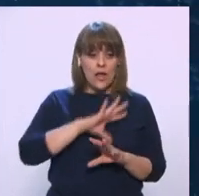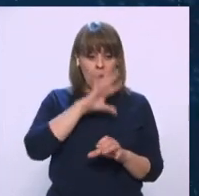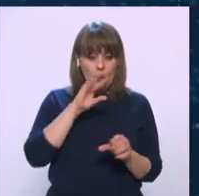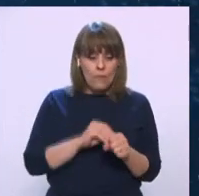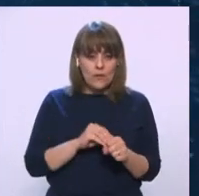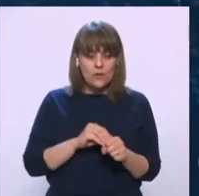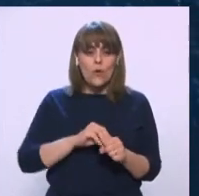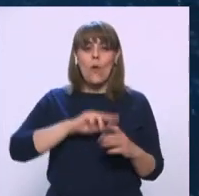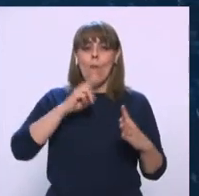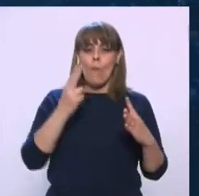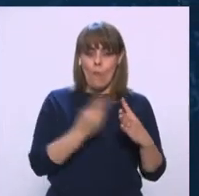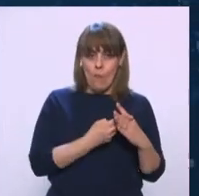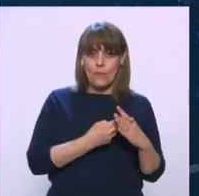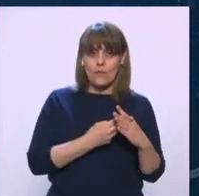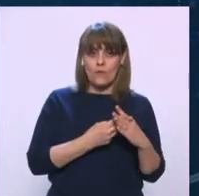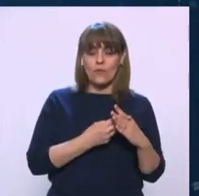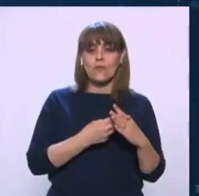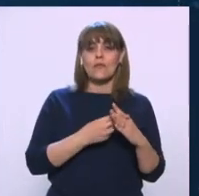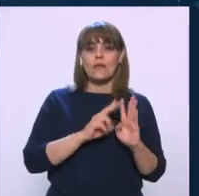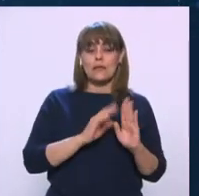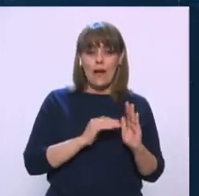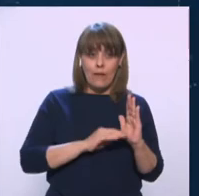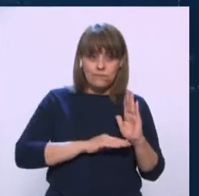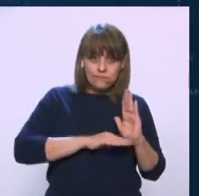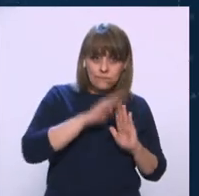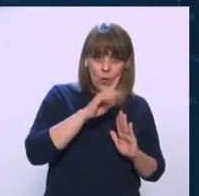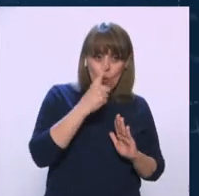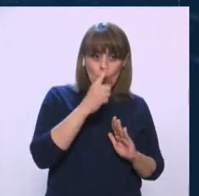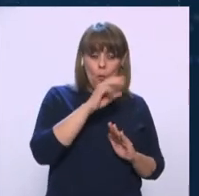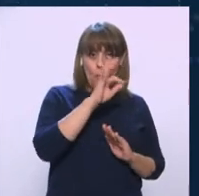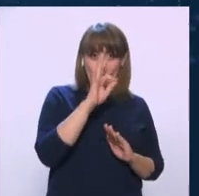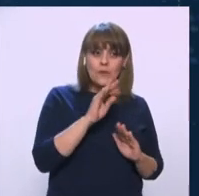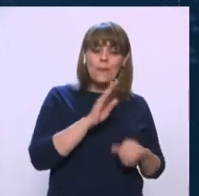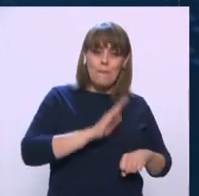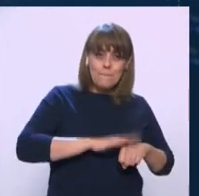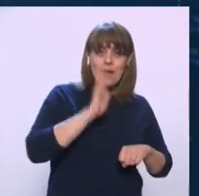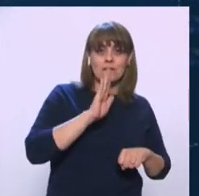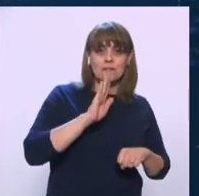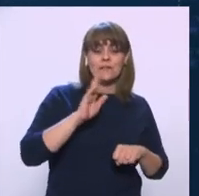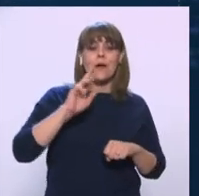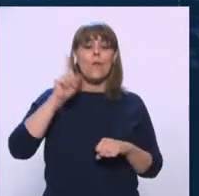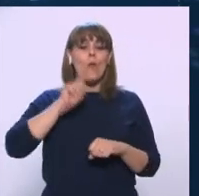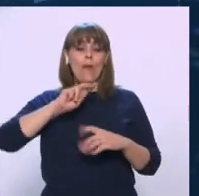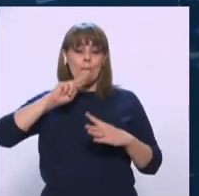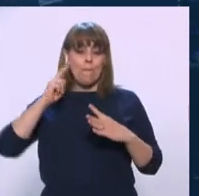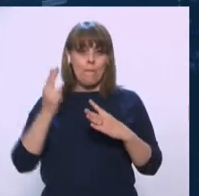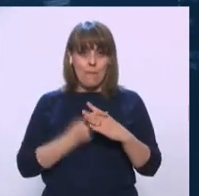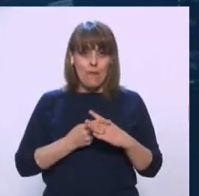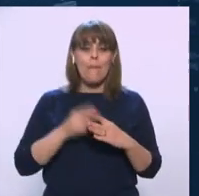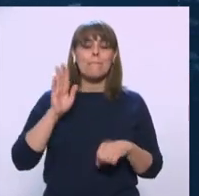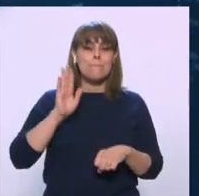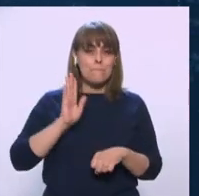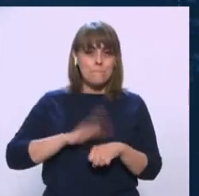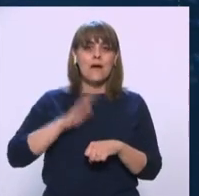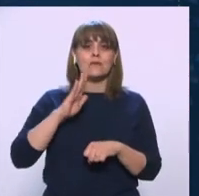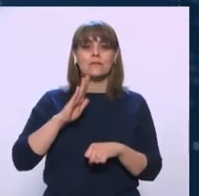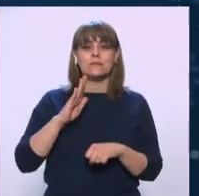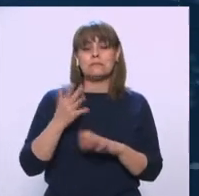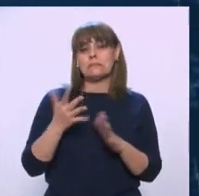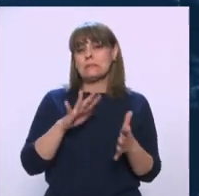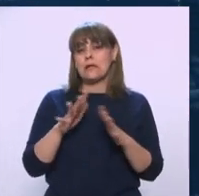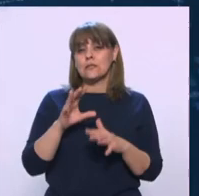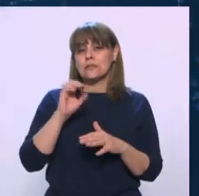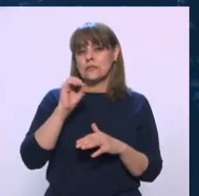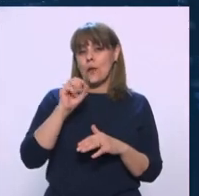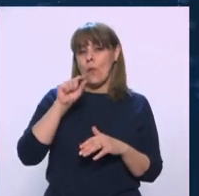el homicidio doloso tiene un aumento de un 1%. El feminicidio tiene también un aumento, pues de apenas